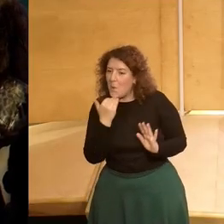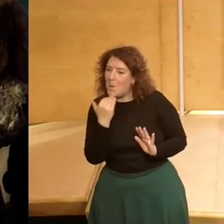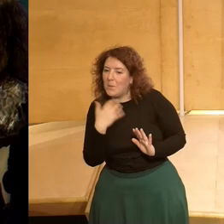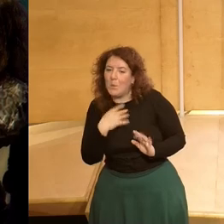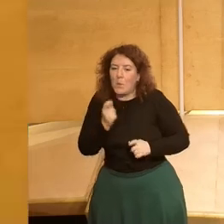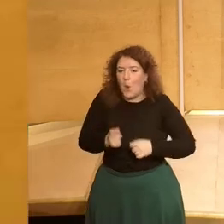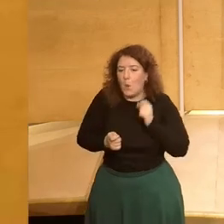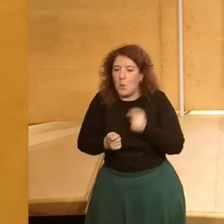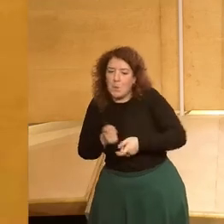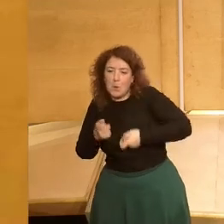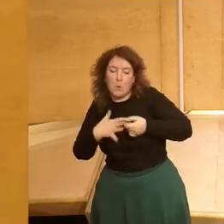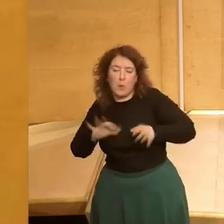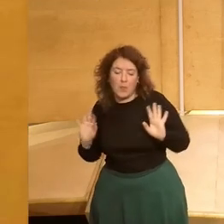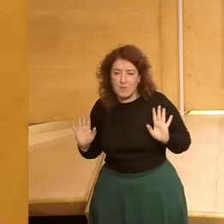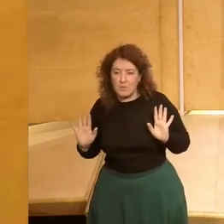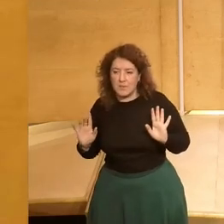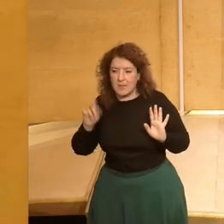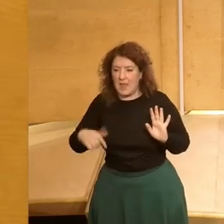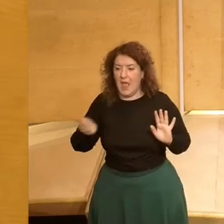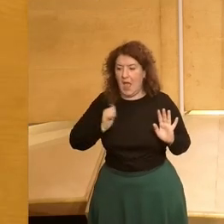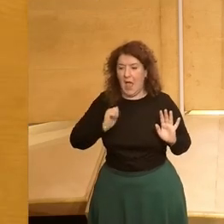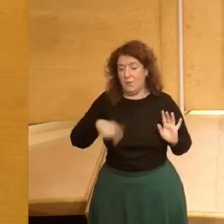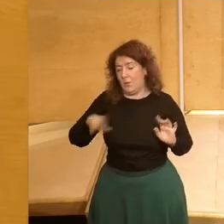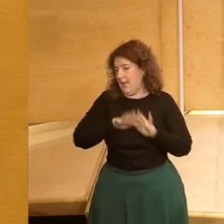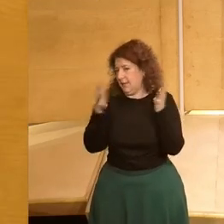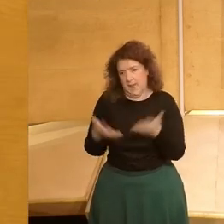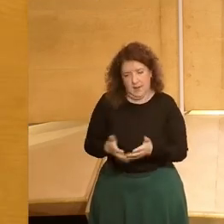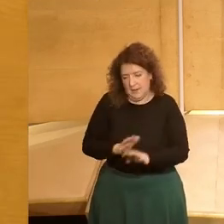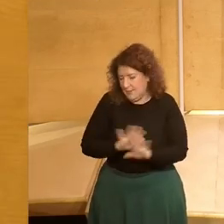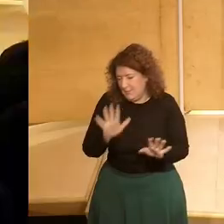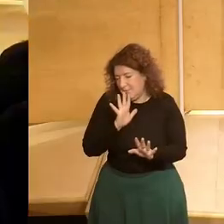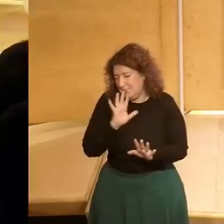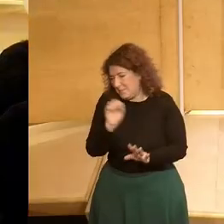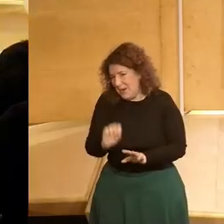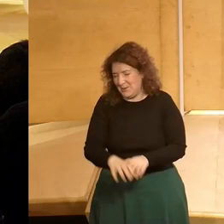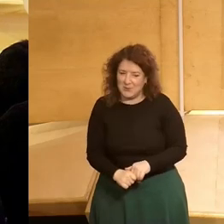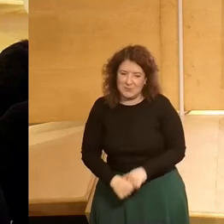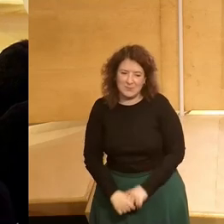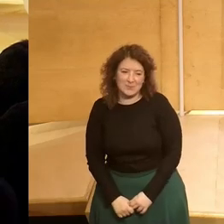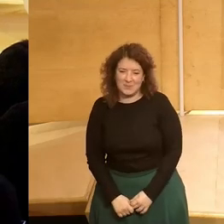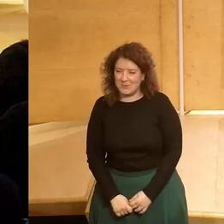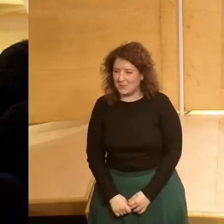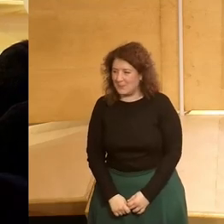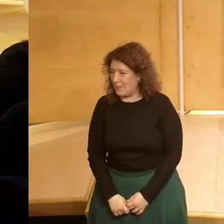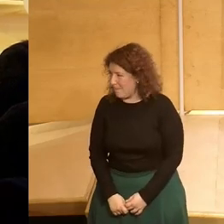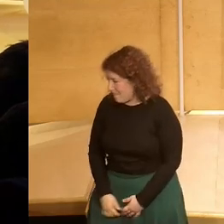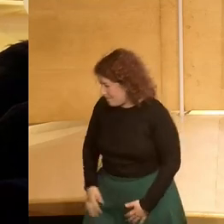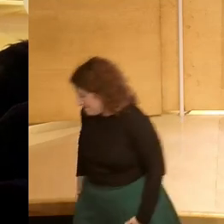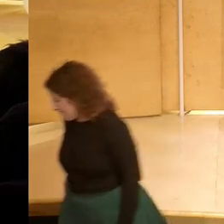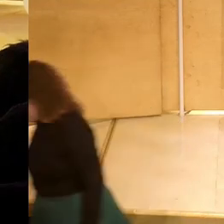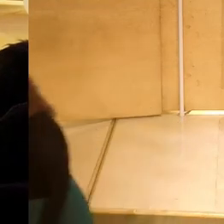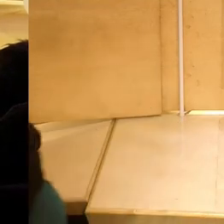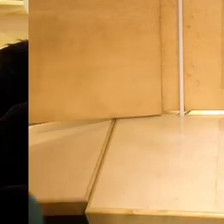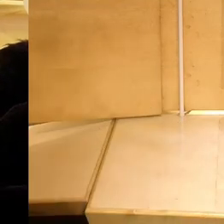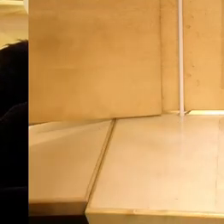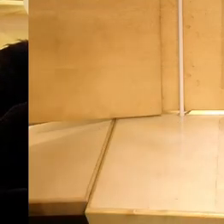de arena poco a poco poco a poco y luego aprovecharnos de internet que yo creo que es maravilloso para todas estas cosas vamos a intentar vamos